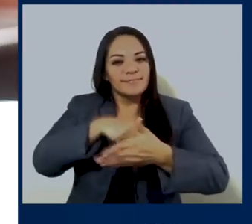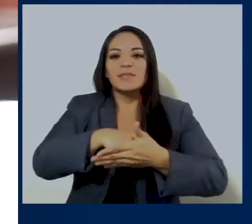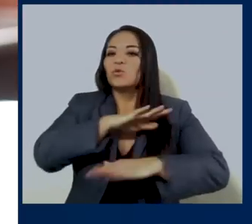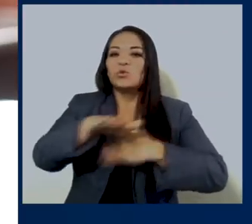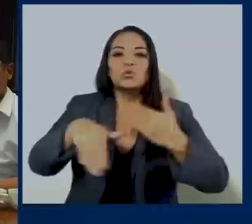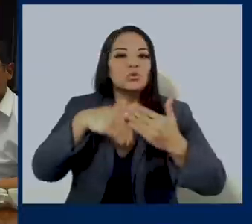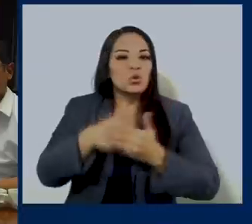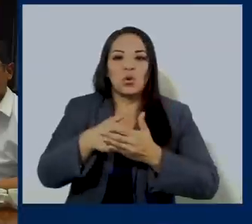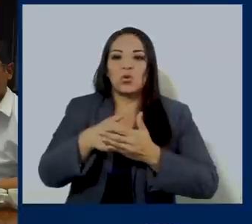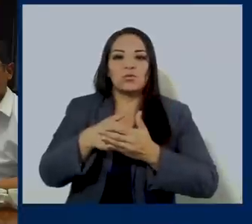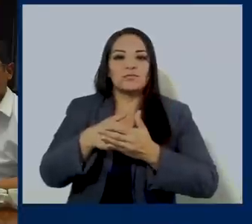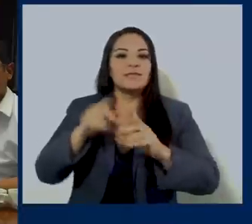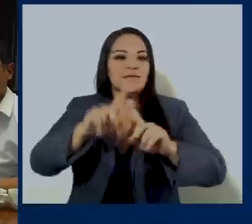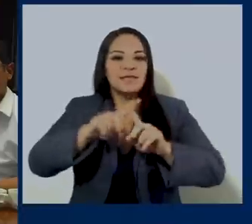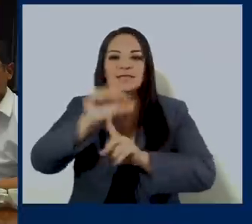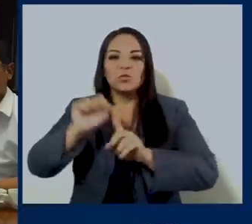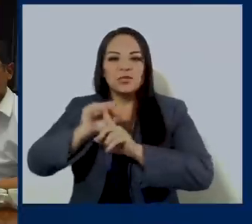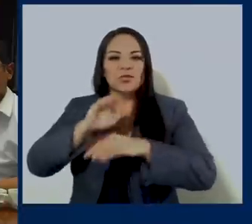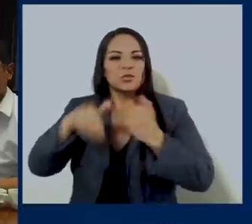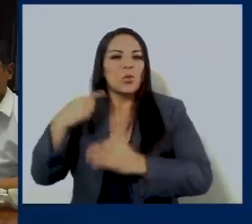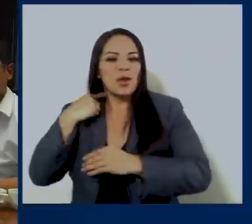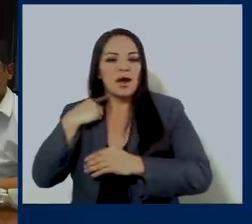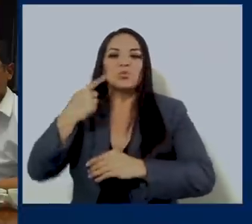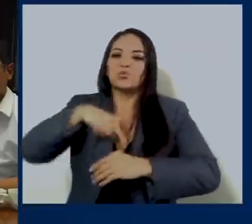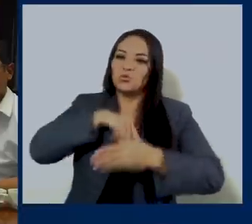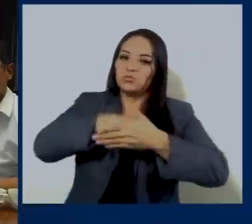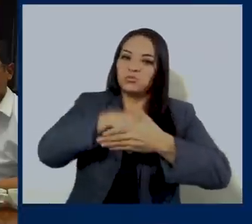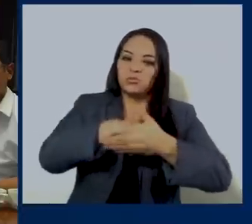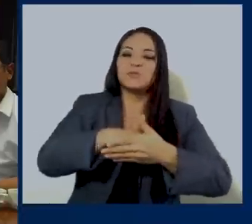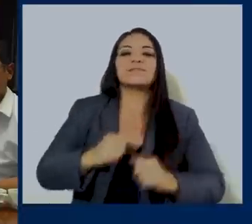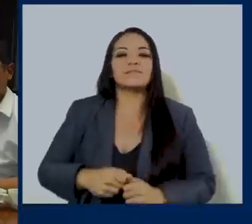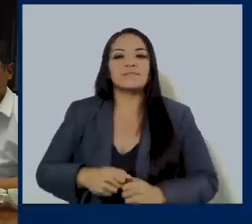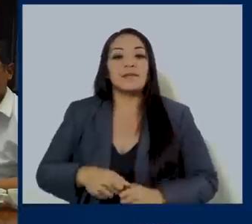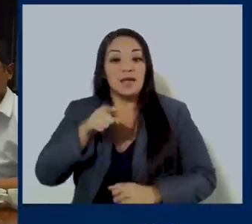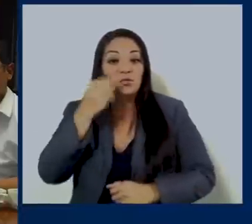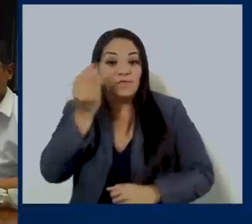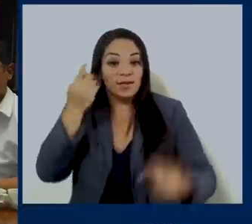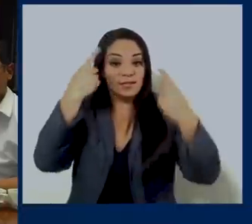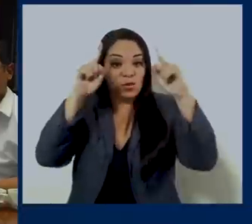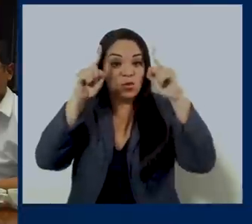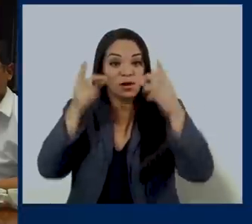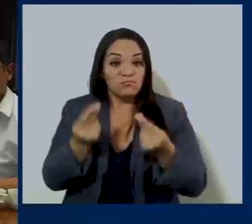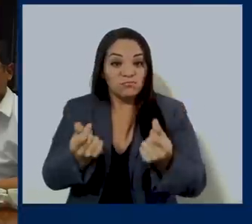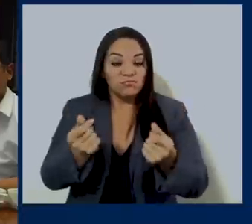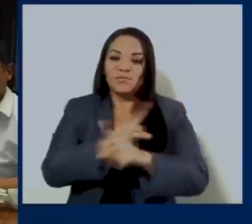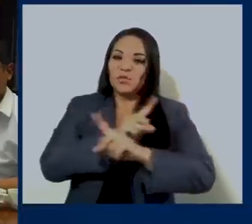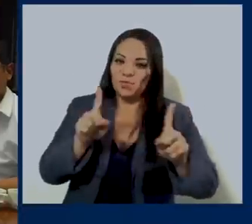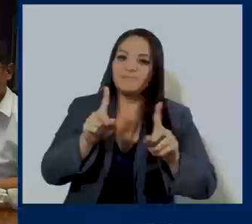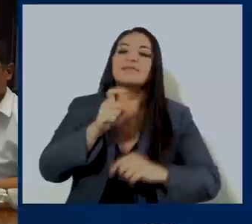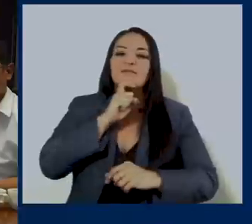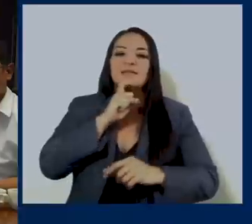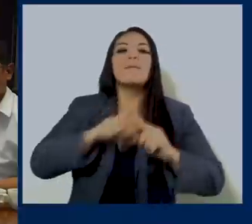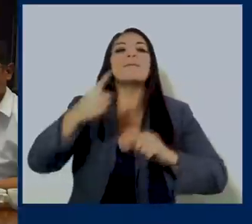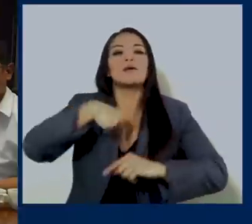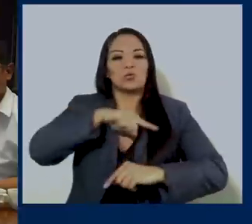prácticas que hacen que vivir en Costa Rica sea tan caro. Eso no se logra de la noche a la mañana. Va a ser difícil.